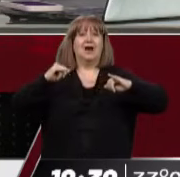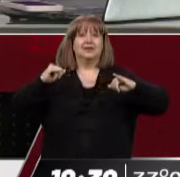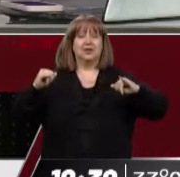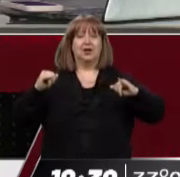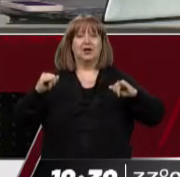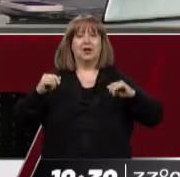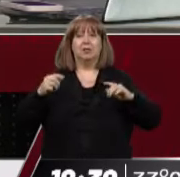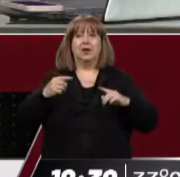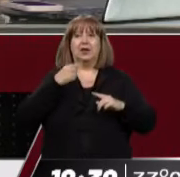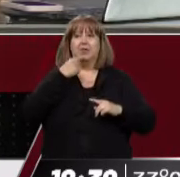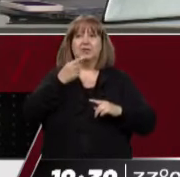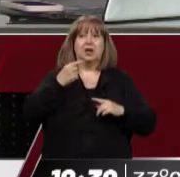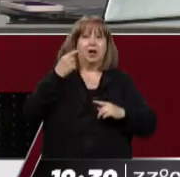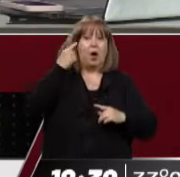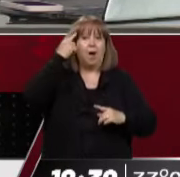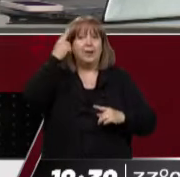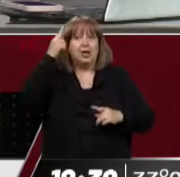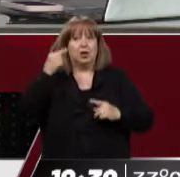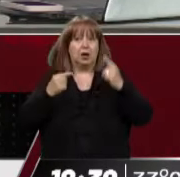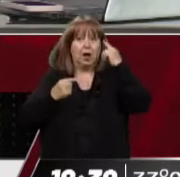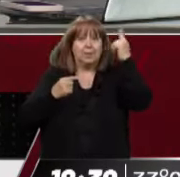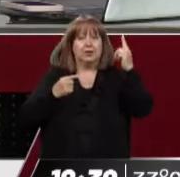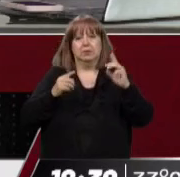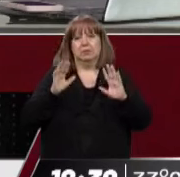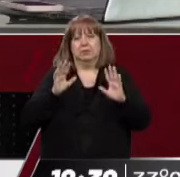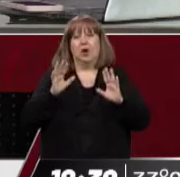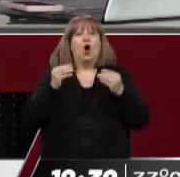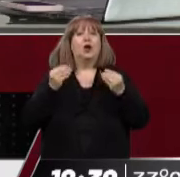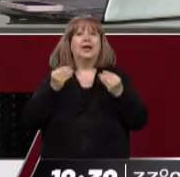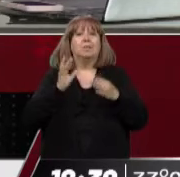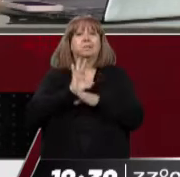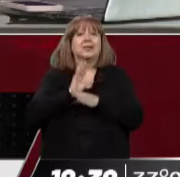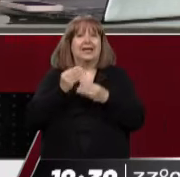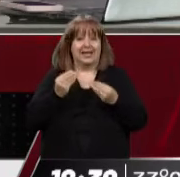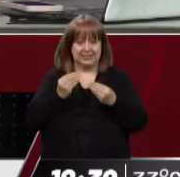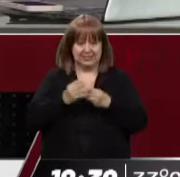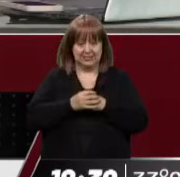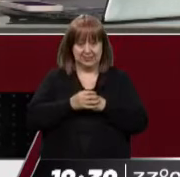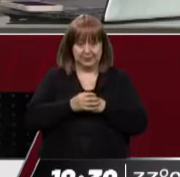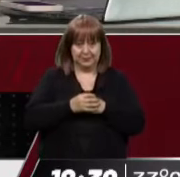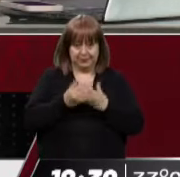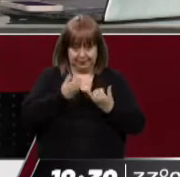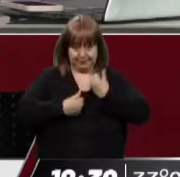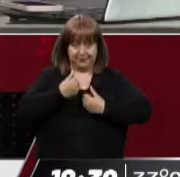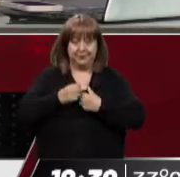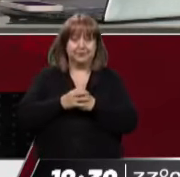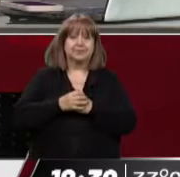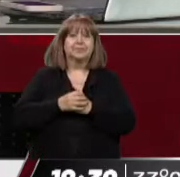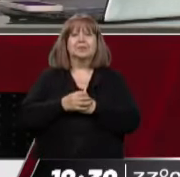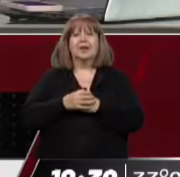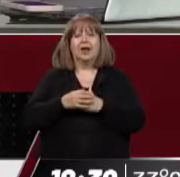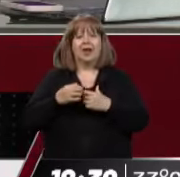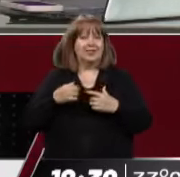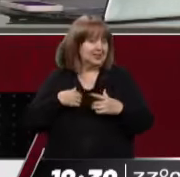se vayan diciendo cosas que quizás no son o no alarmar de forma innecesaria. Claro,